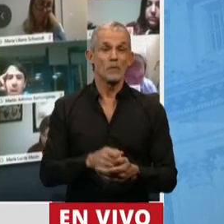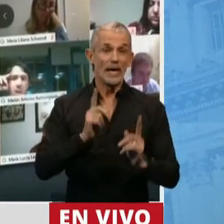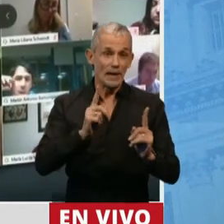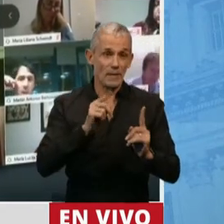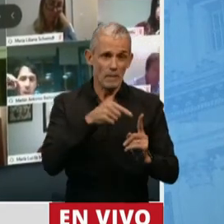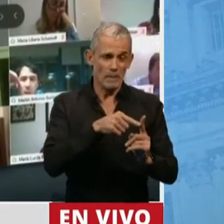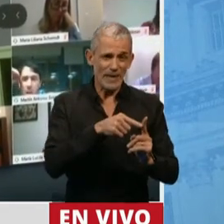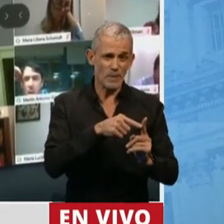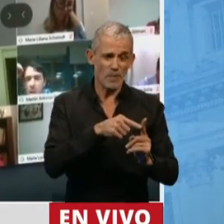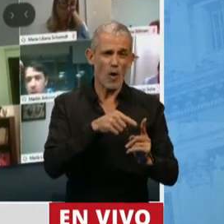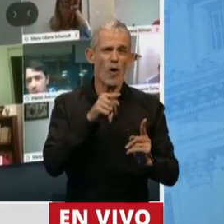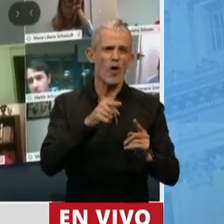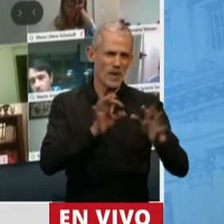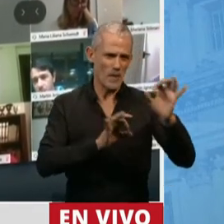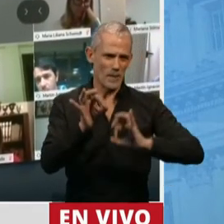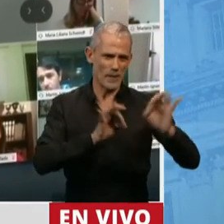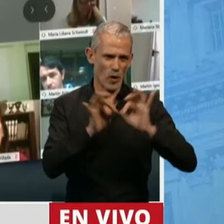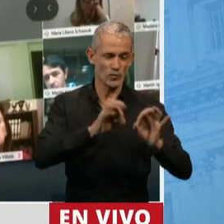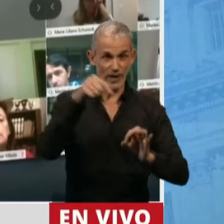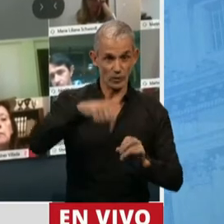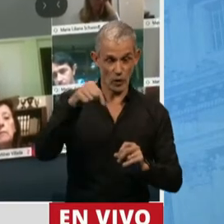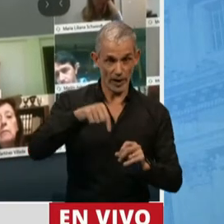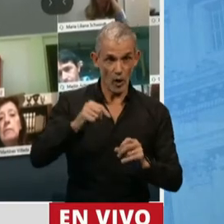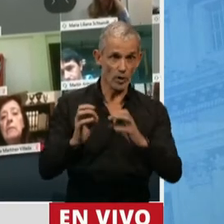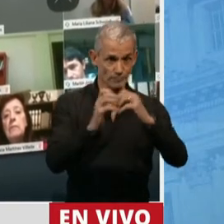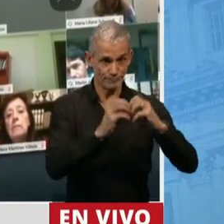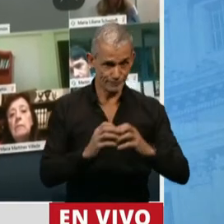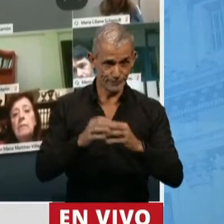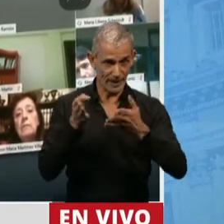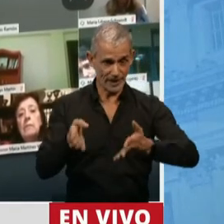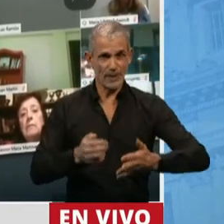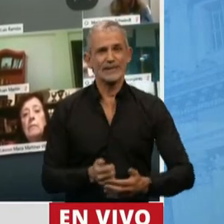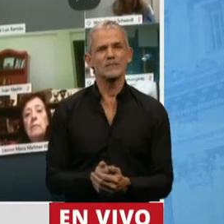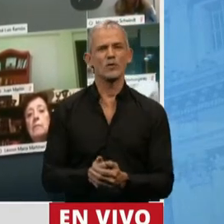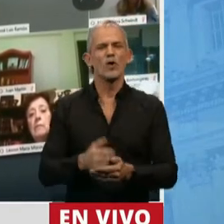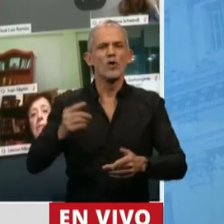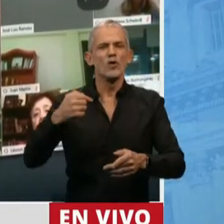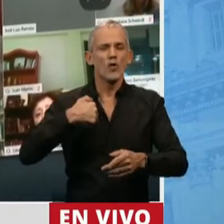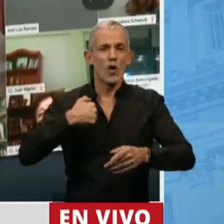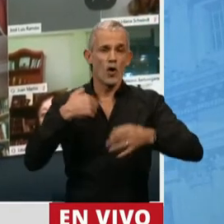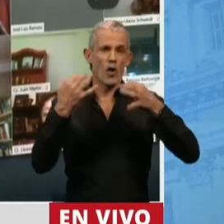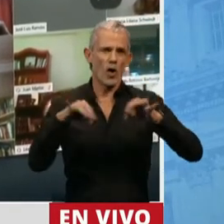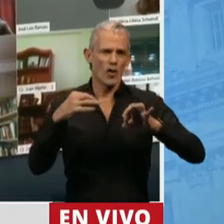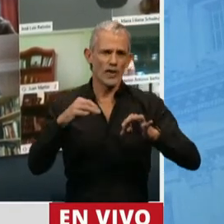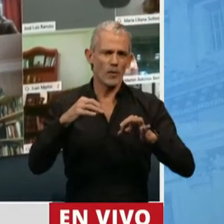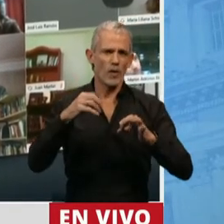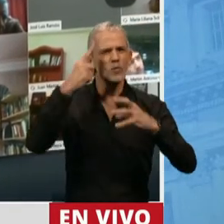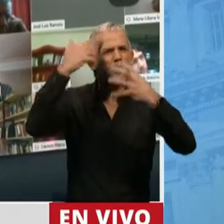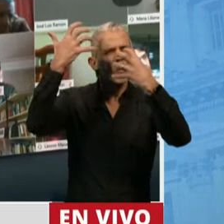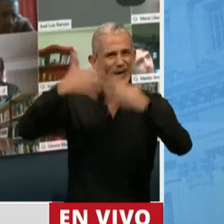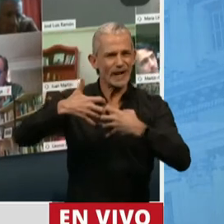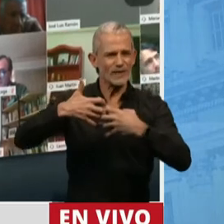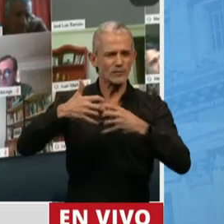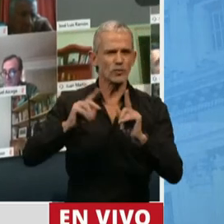expuesto respecto del proyecto que hoy nos trae a debate, no puedo dejar de hacer ciertas reflexiones de